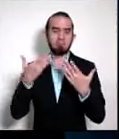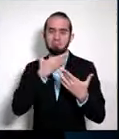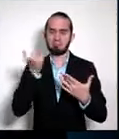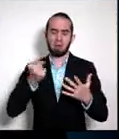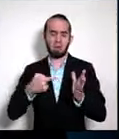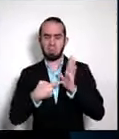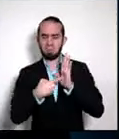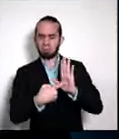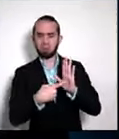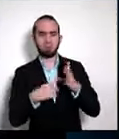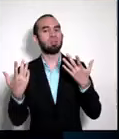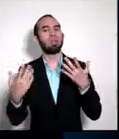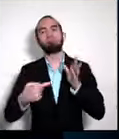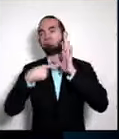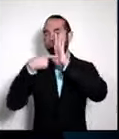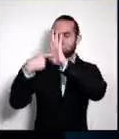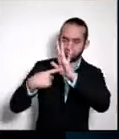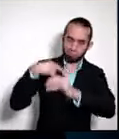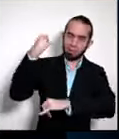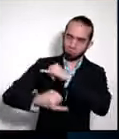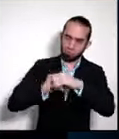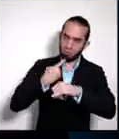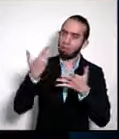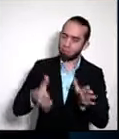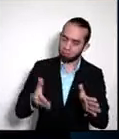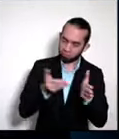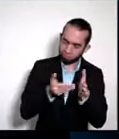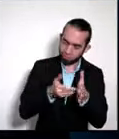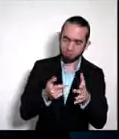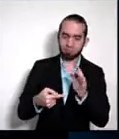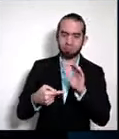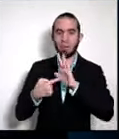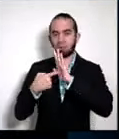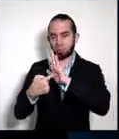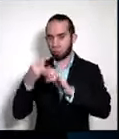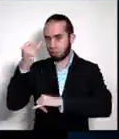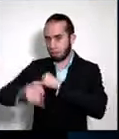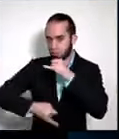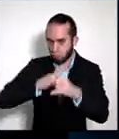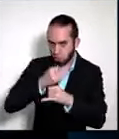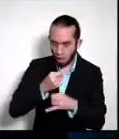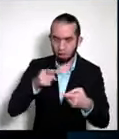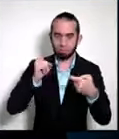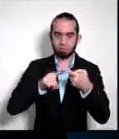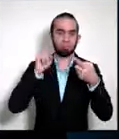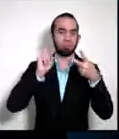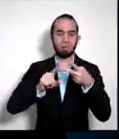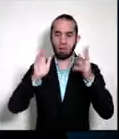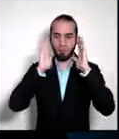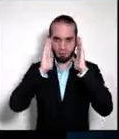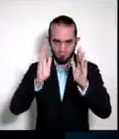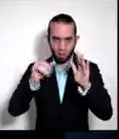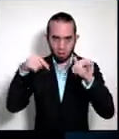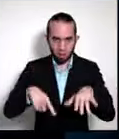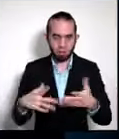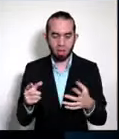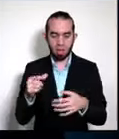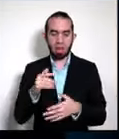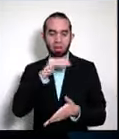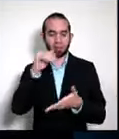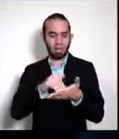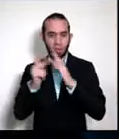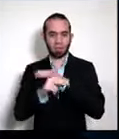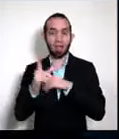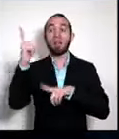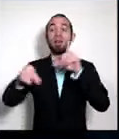por su proyección internacional por su enfoque de atender aquí las regiones fuera de la gama que